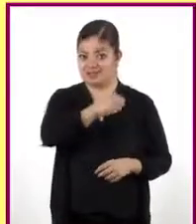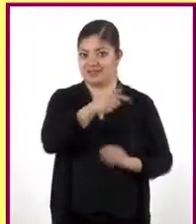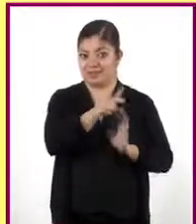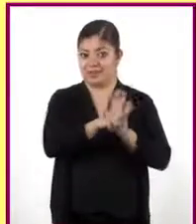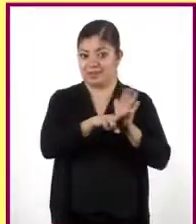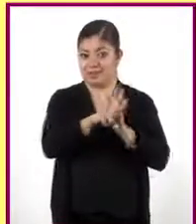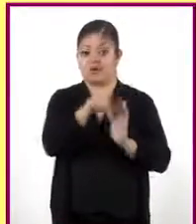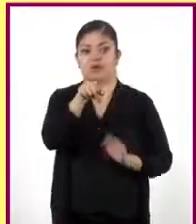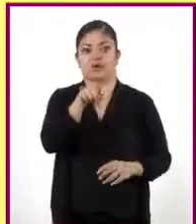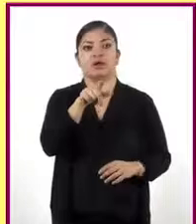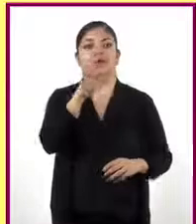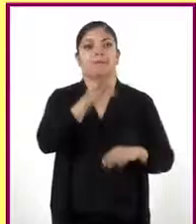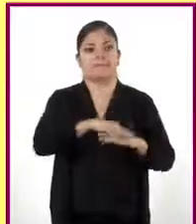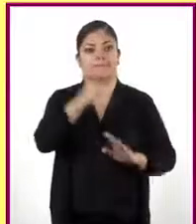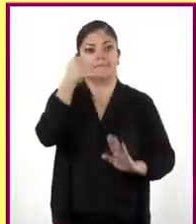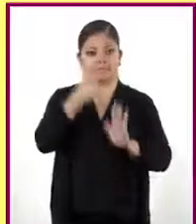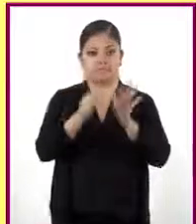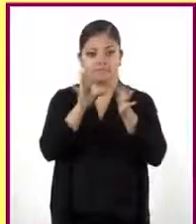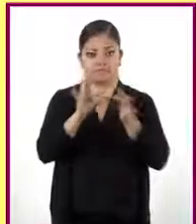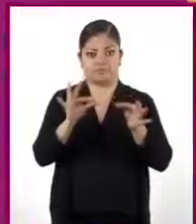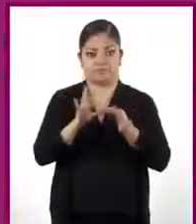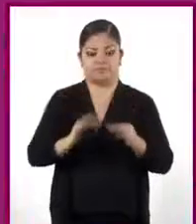que puedan profundizar en el tema.